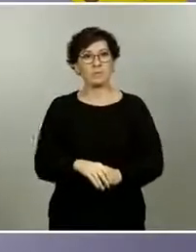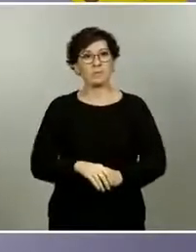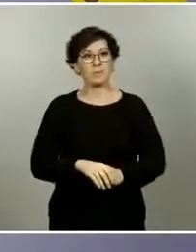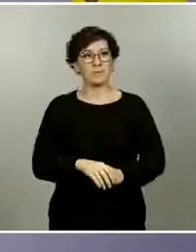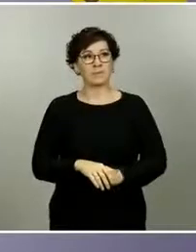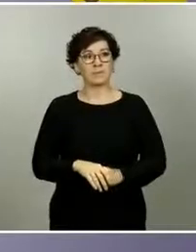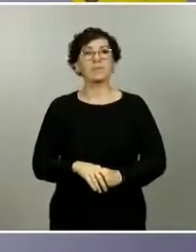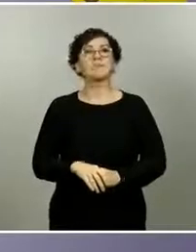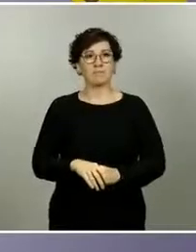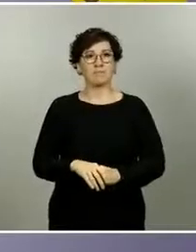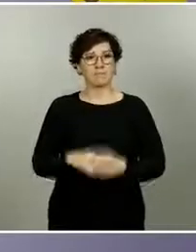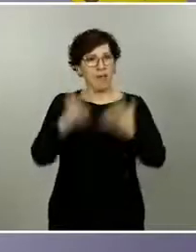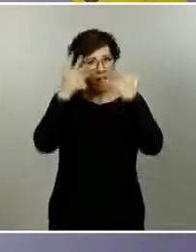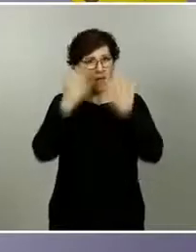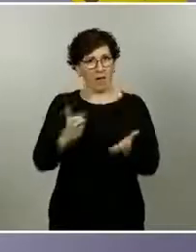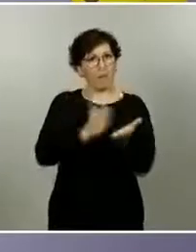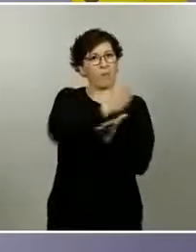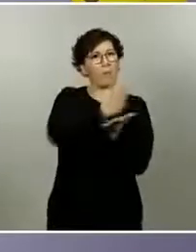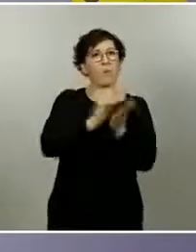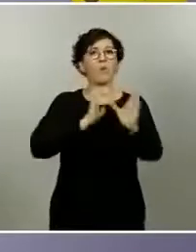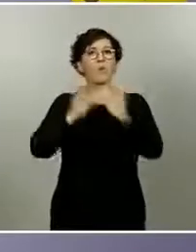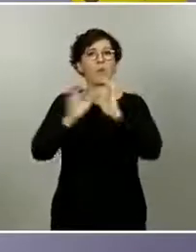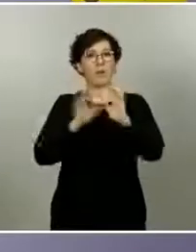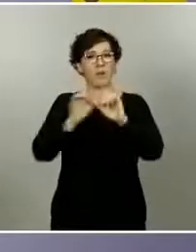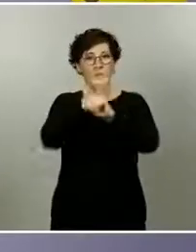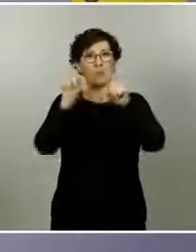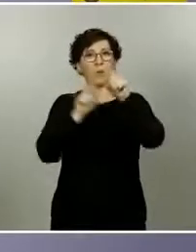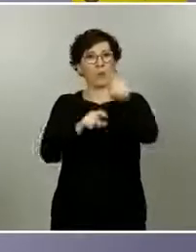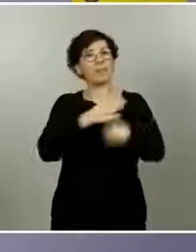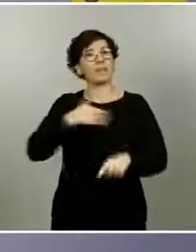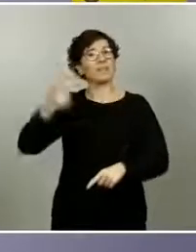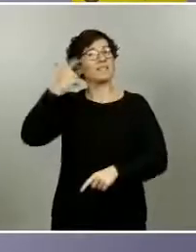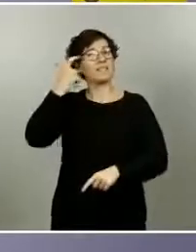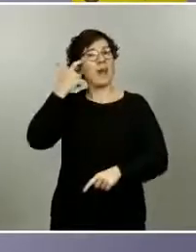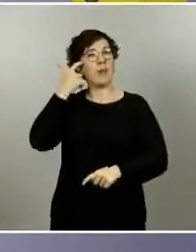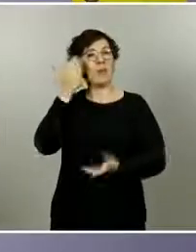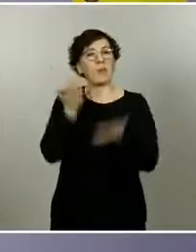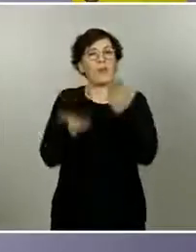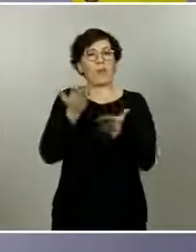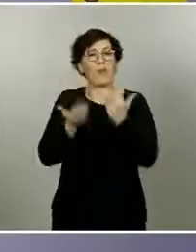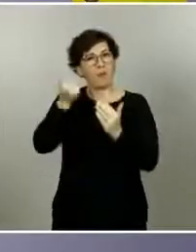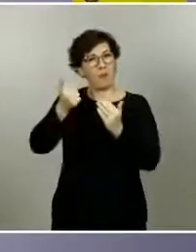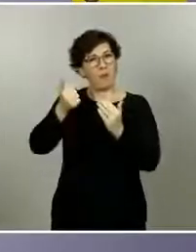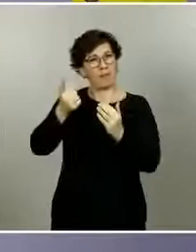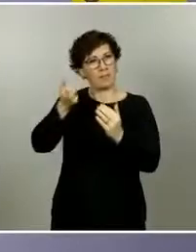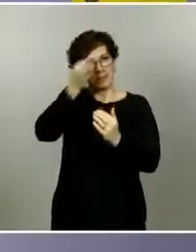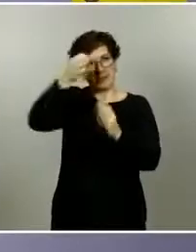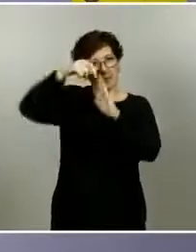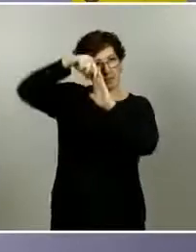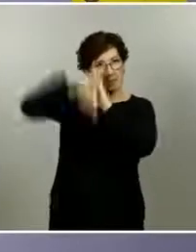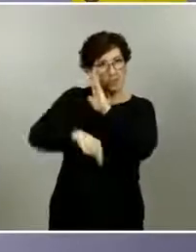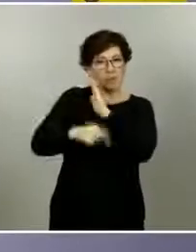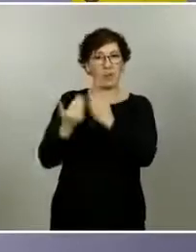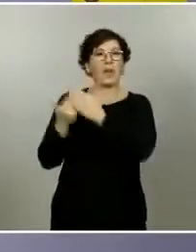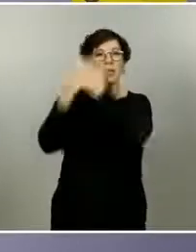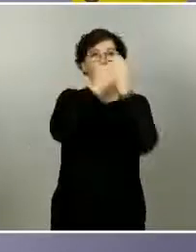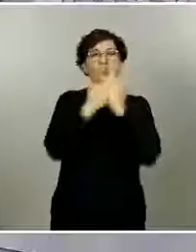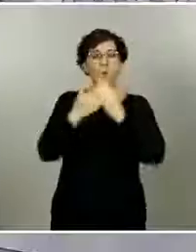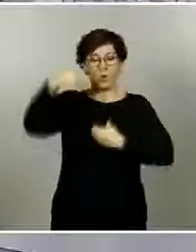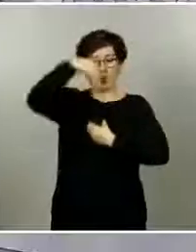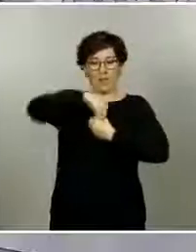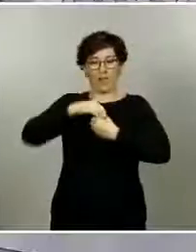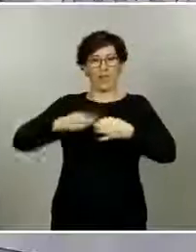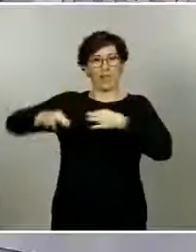Sí, muchos medios hoy preguntan por una valoración más exhaustiva de su parte del estudio de